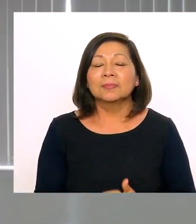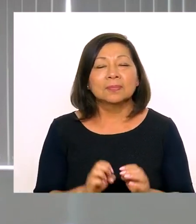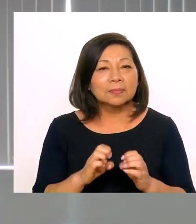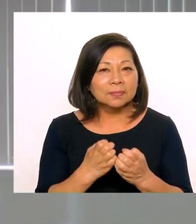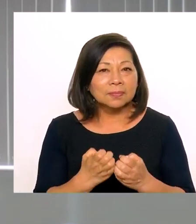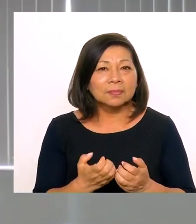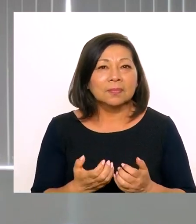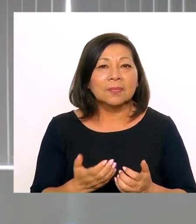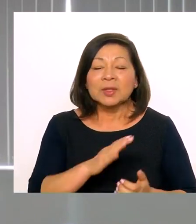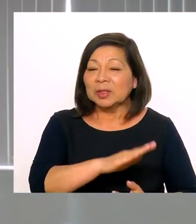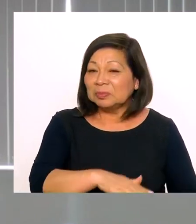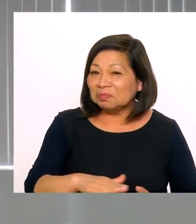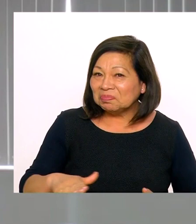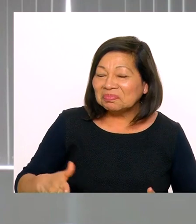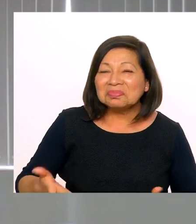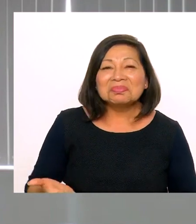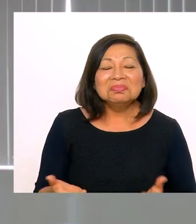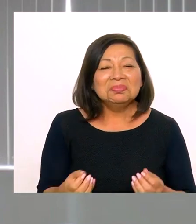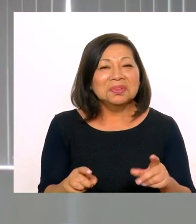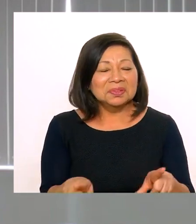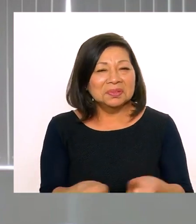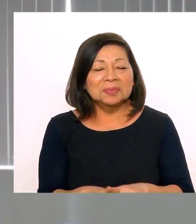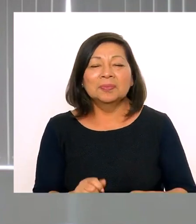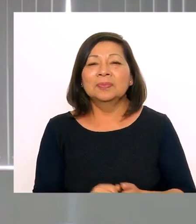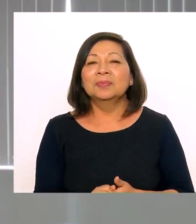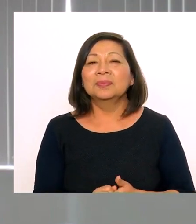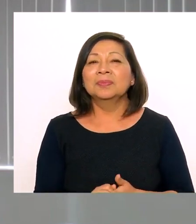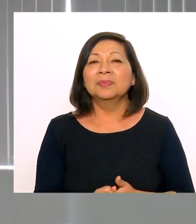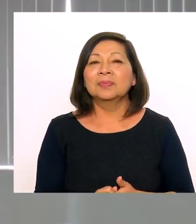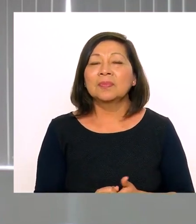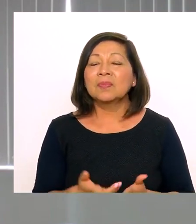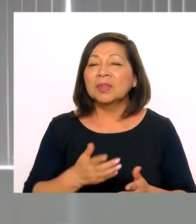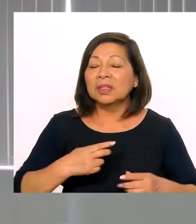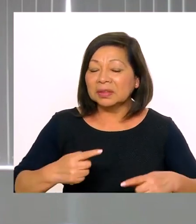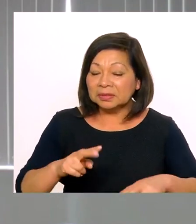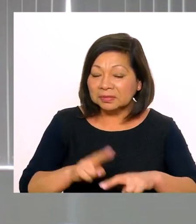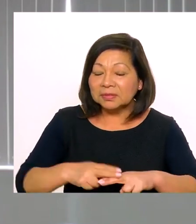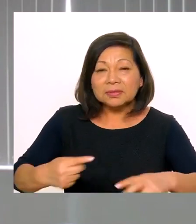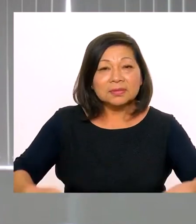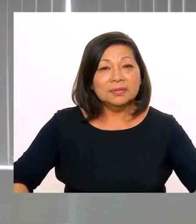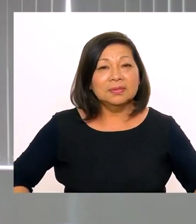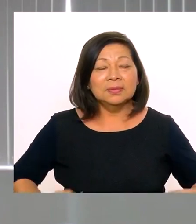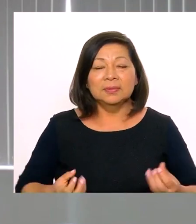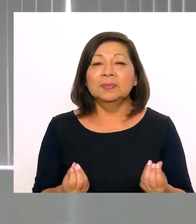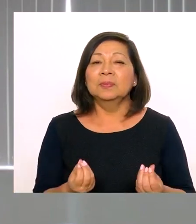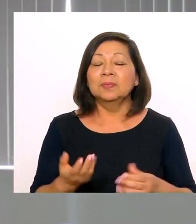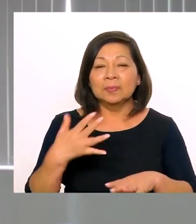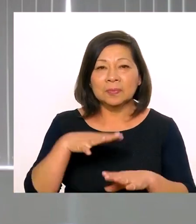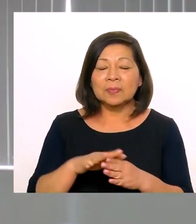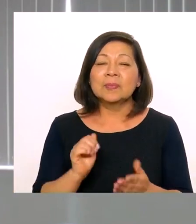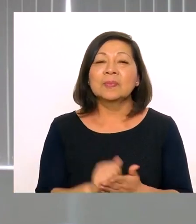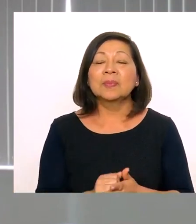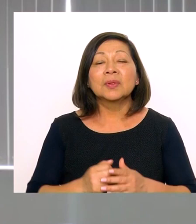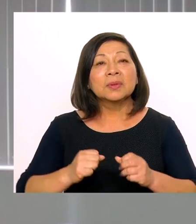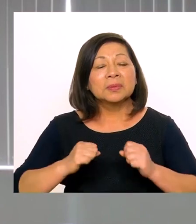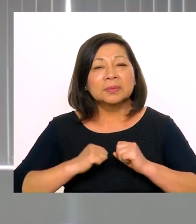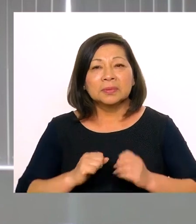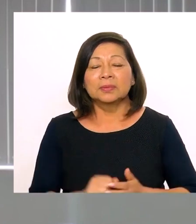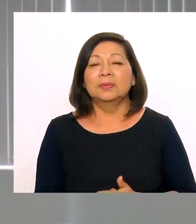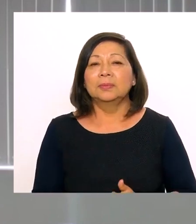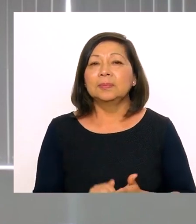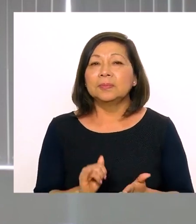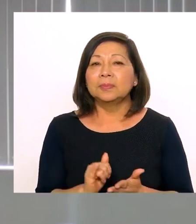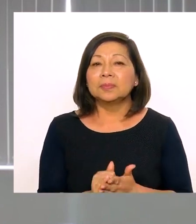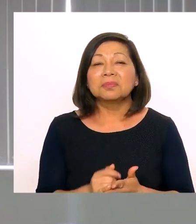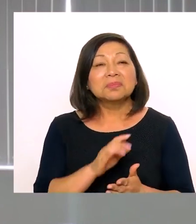equipos competitivos, el equipo de baja talla, tenemos también de encías de rueda. Entonces, vamos